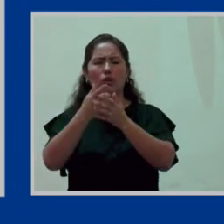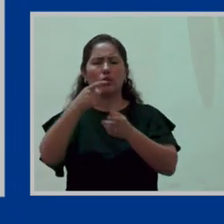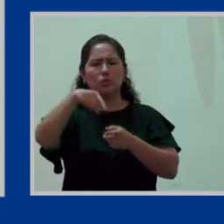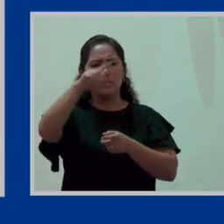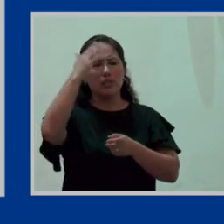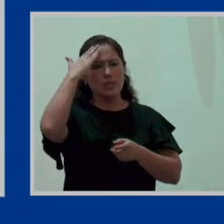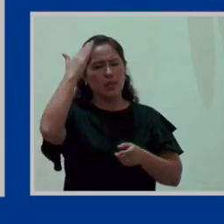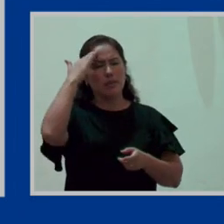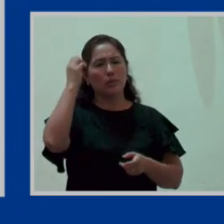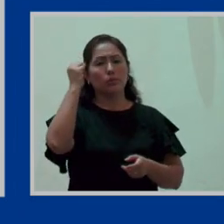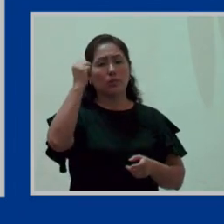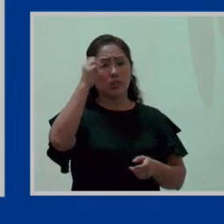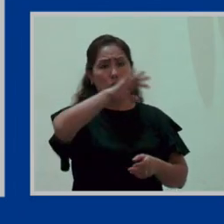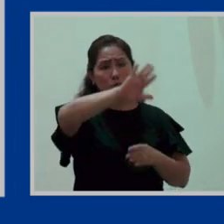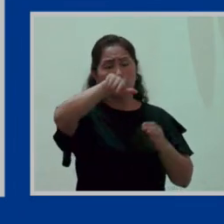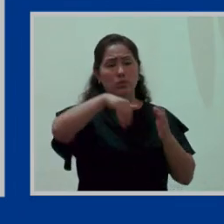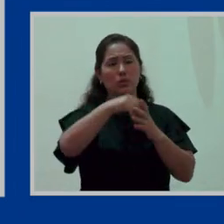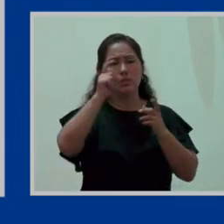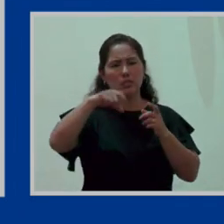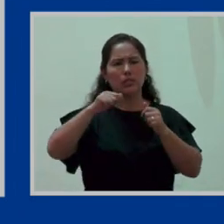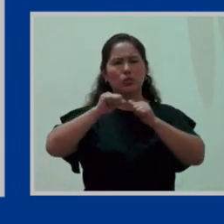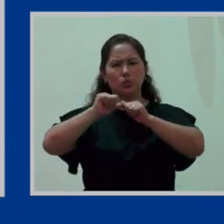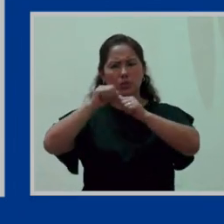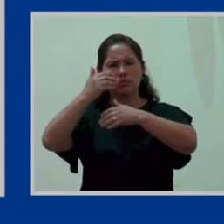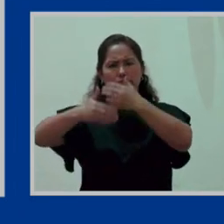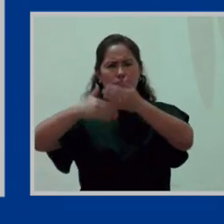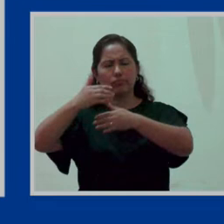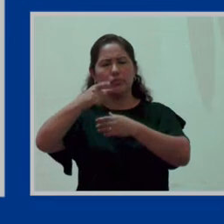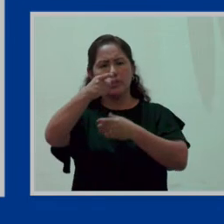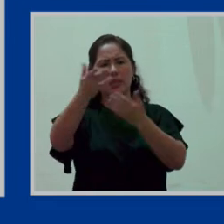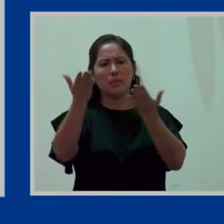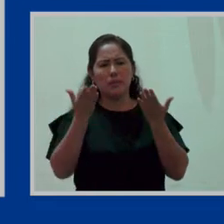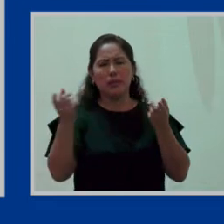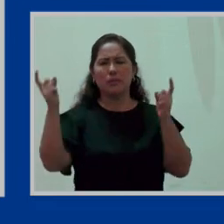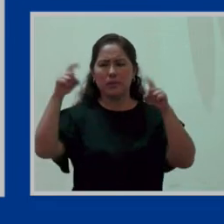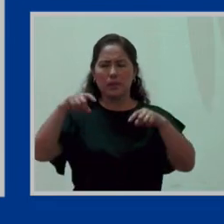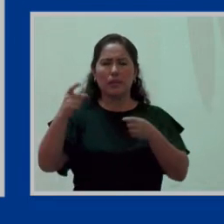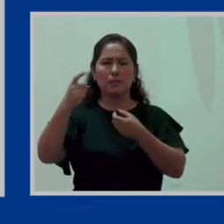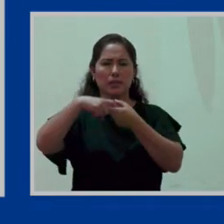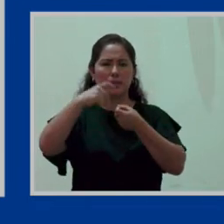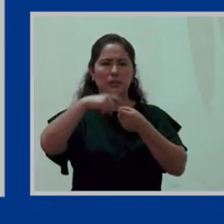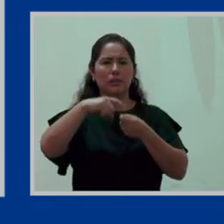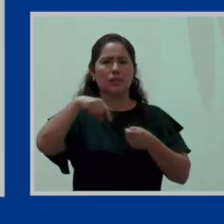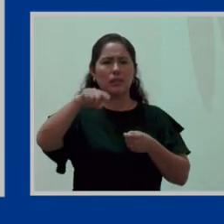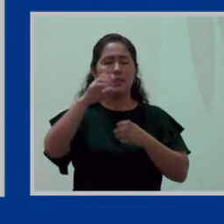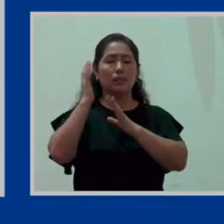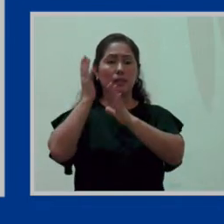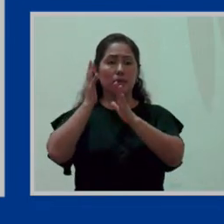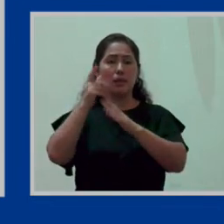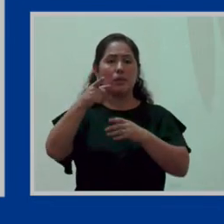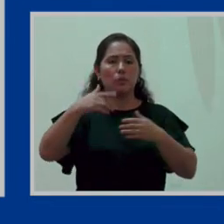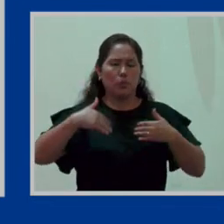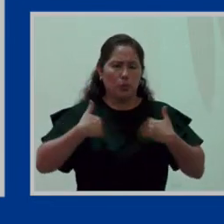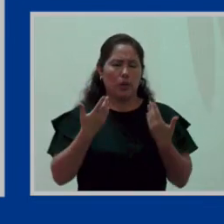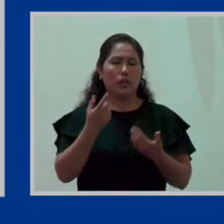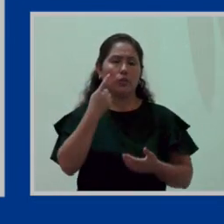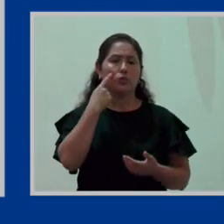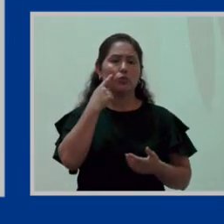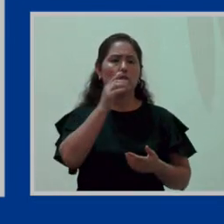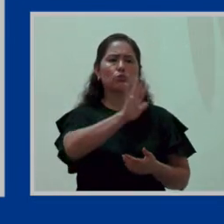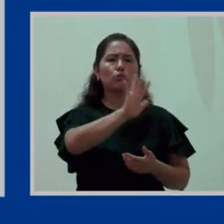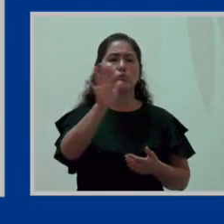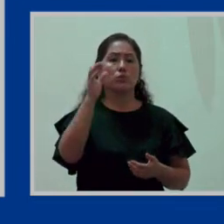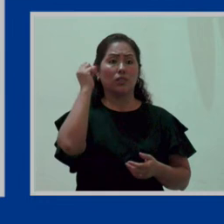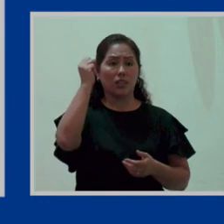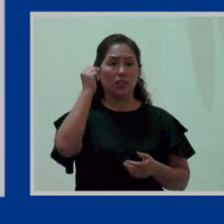haciendo el día de hoy y como lo vamos a continuar haciendo y los invito a seguir participando de este tipo de eventos para que puedan conocer sus derechos